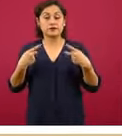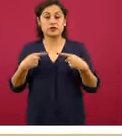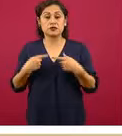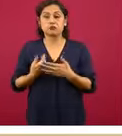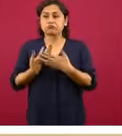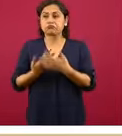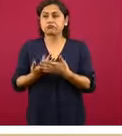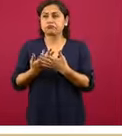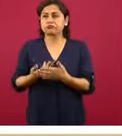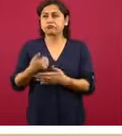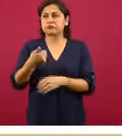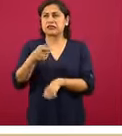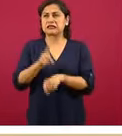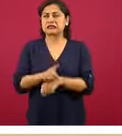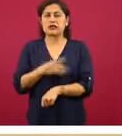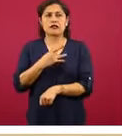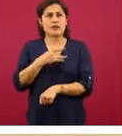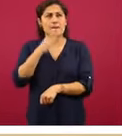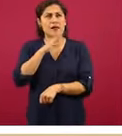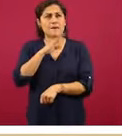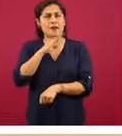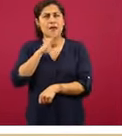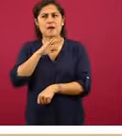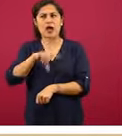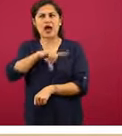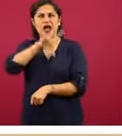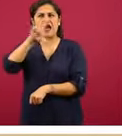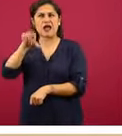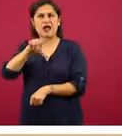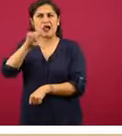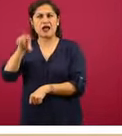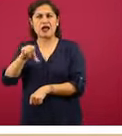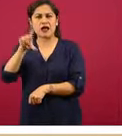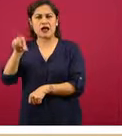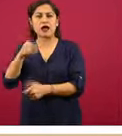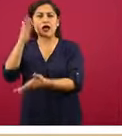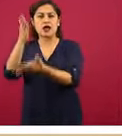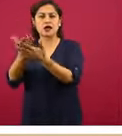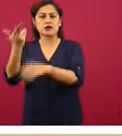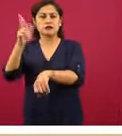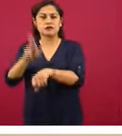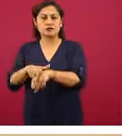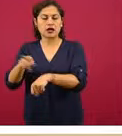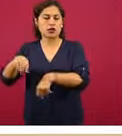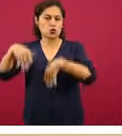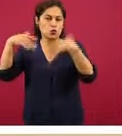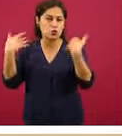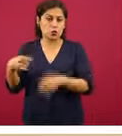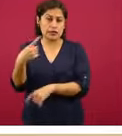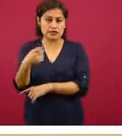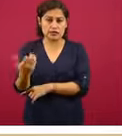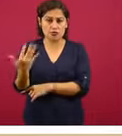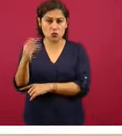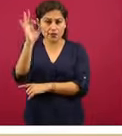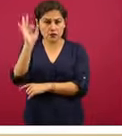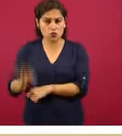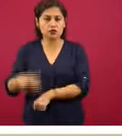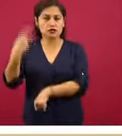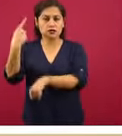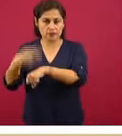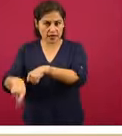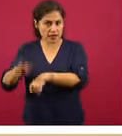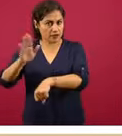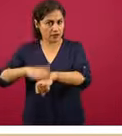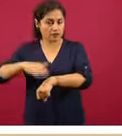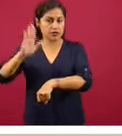más días, vean ustedes, es casi el doble, más del doble. Es el 150% de más